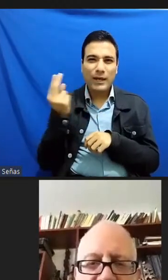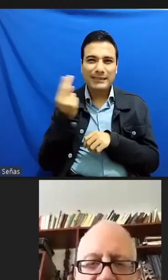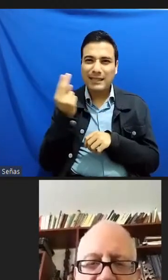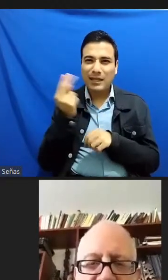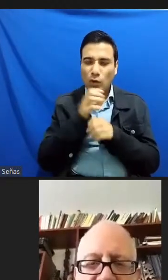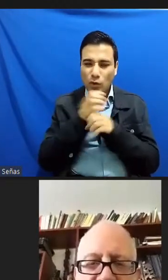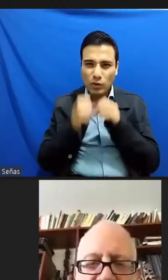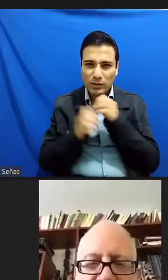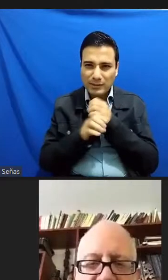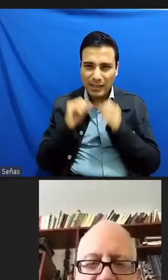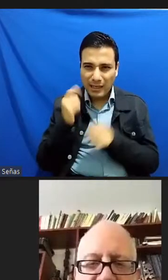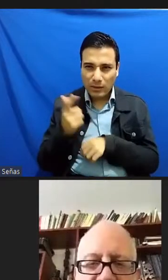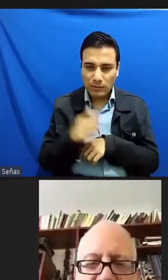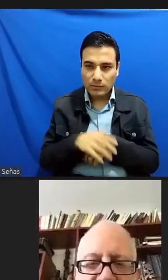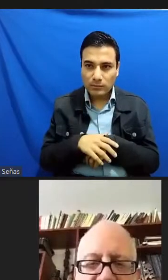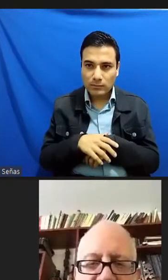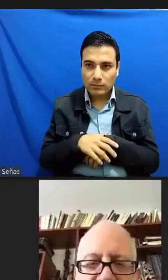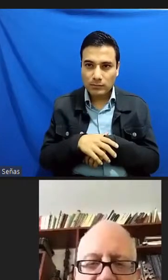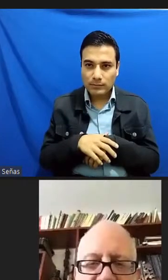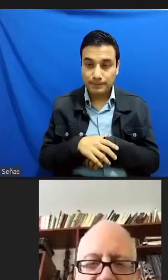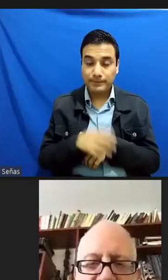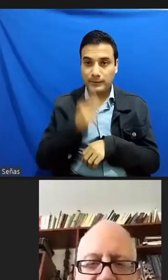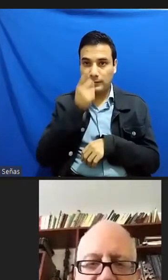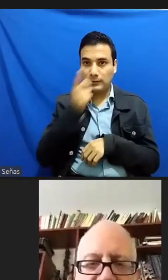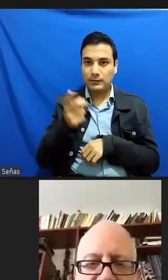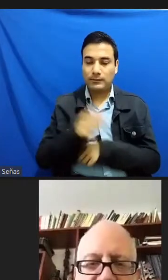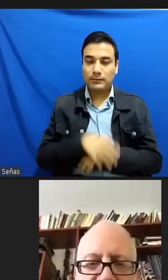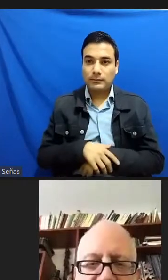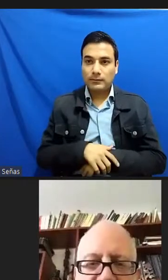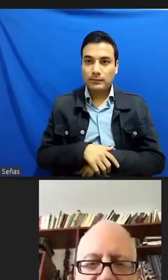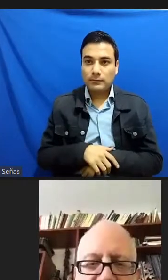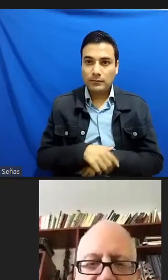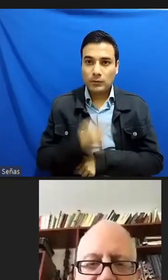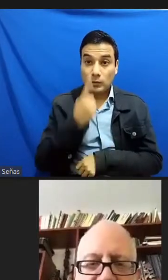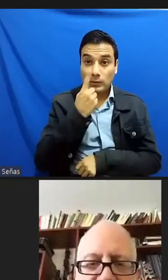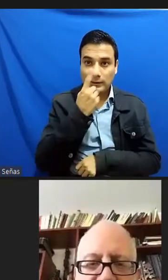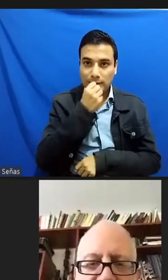en término dice dice un segundo